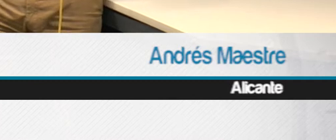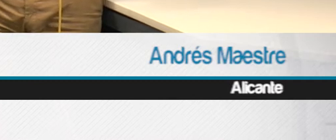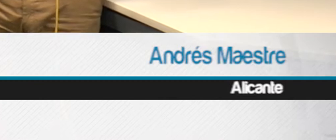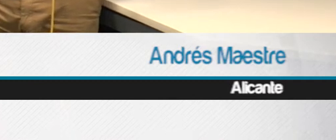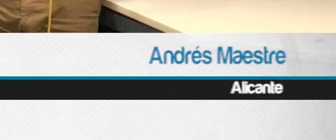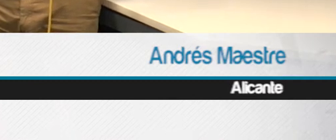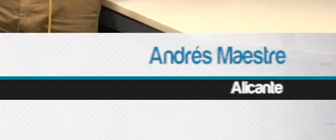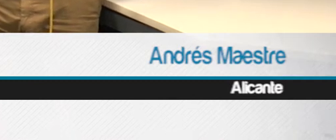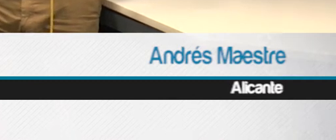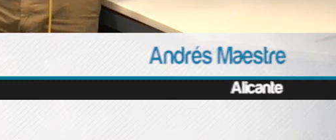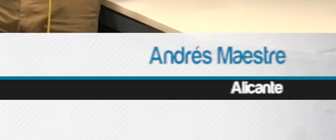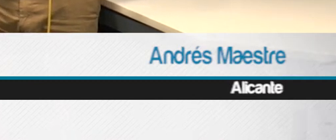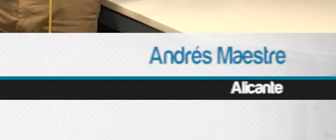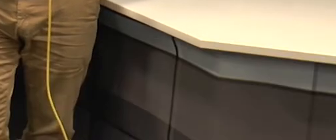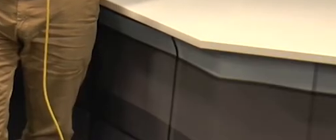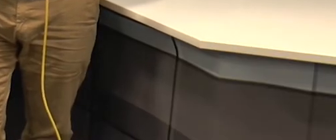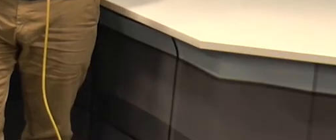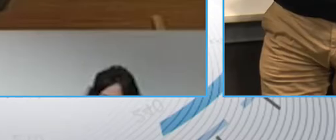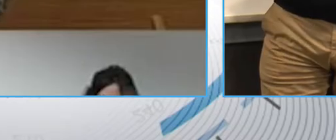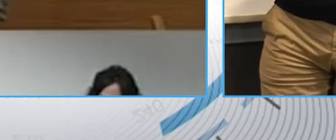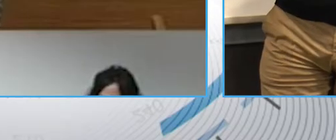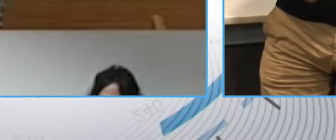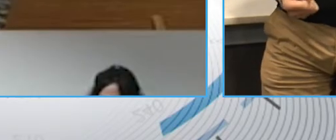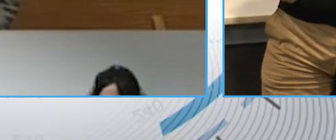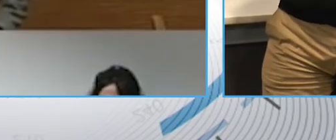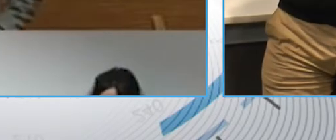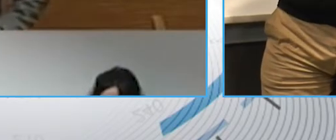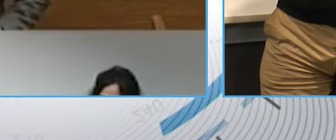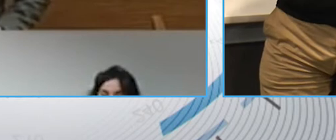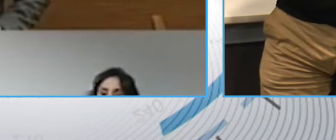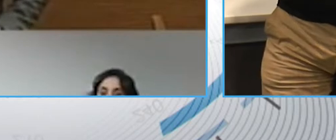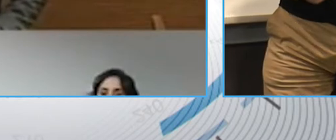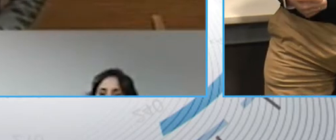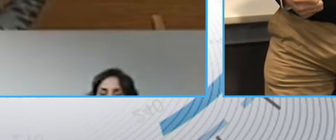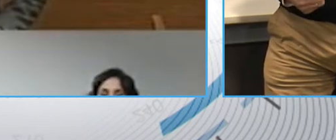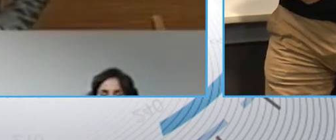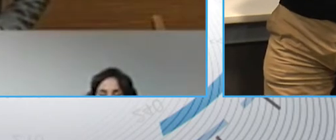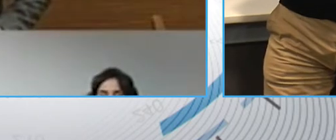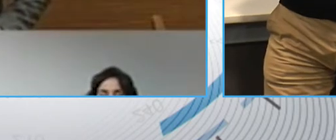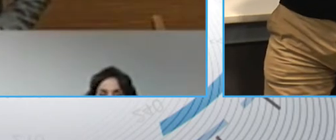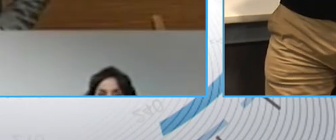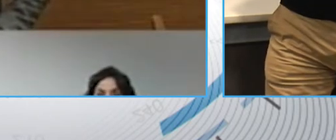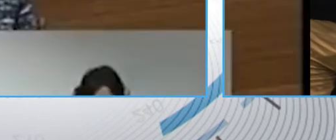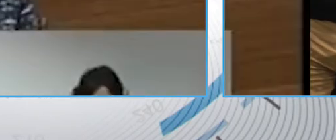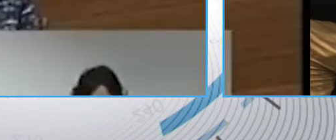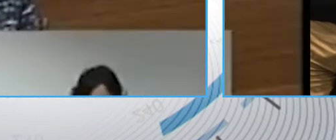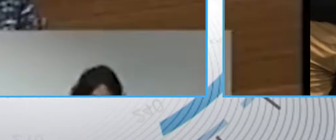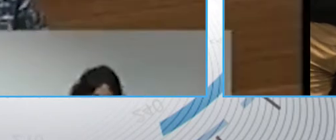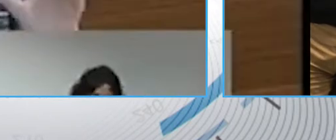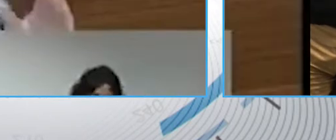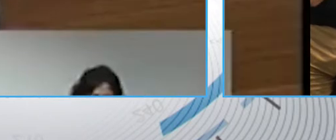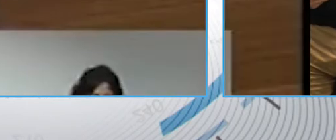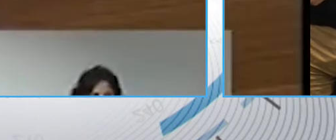situación sanitaria que estamos atravesando en la Comunidad Valenciana y los reproches a la consellera de Sanidad por las